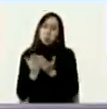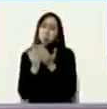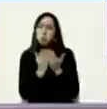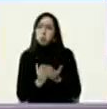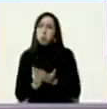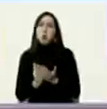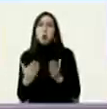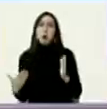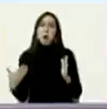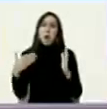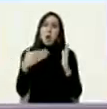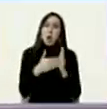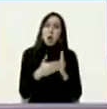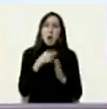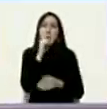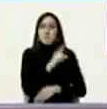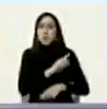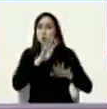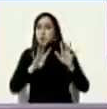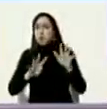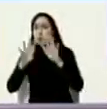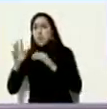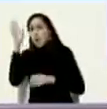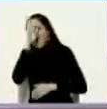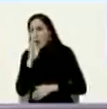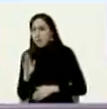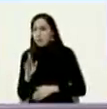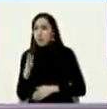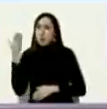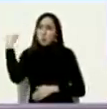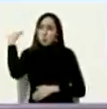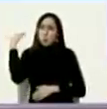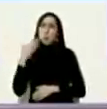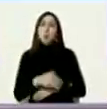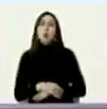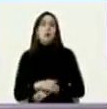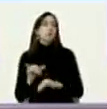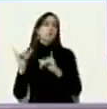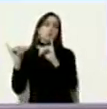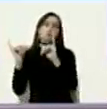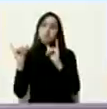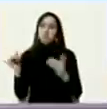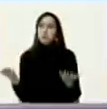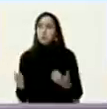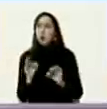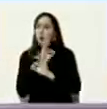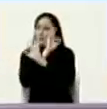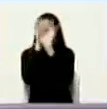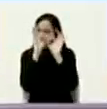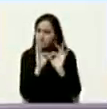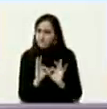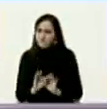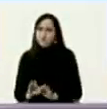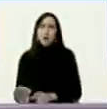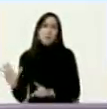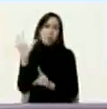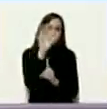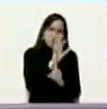1964 en Brasil lo mismo campaña mediática brutal